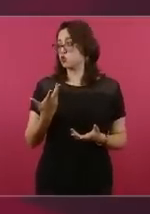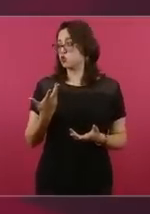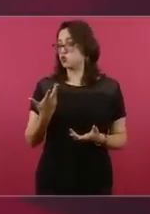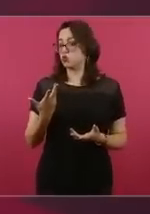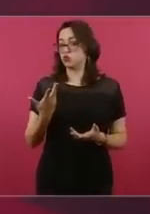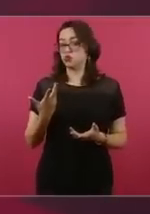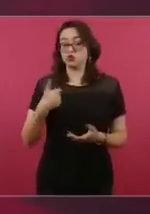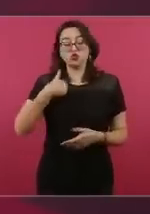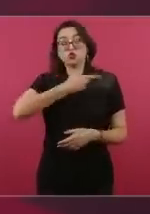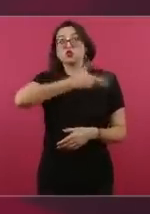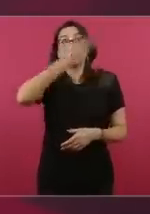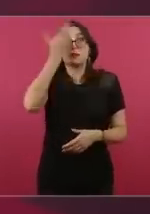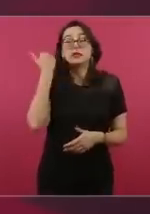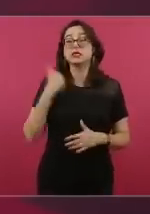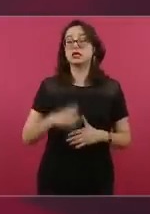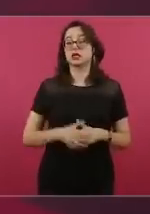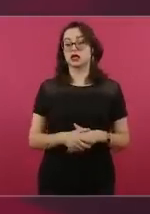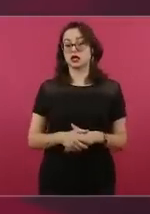pero yo no supe.